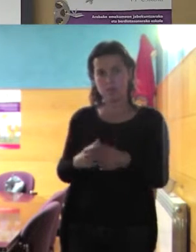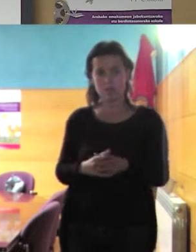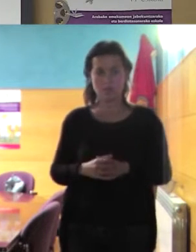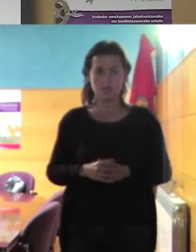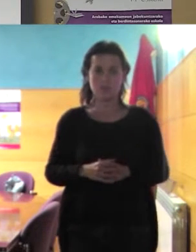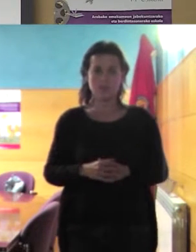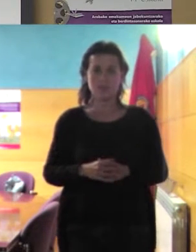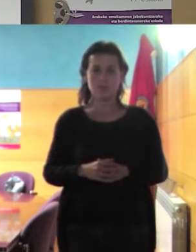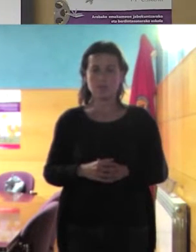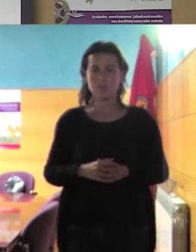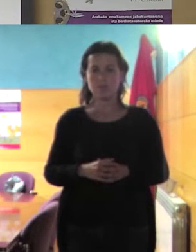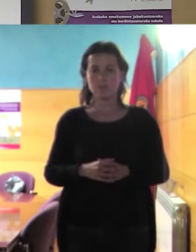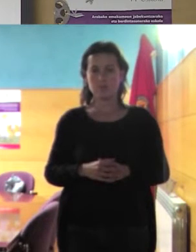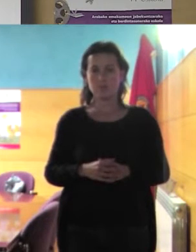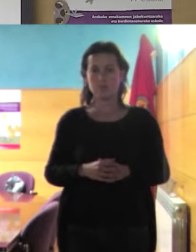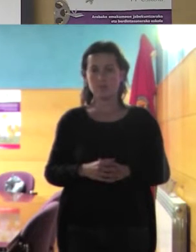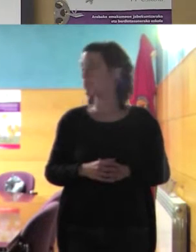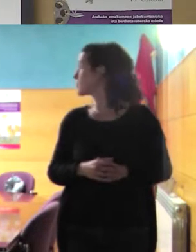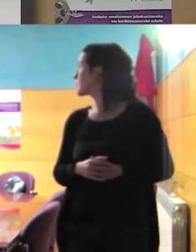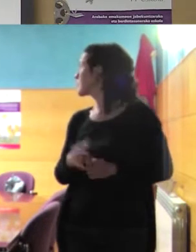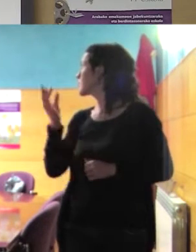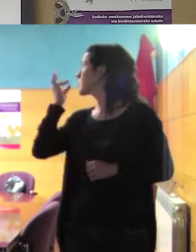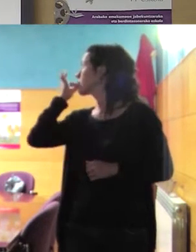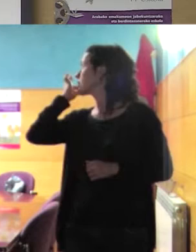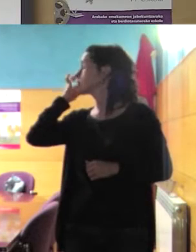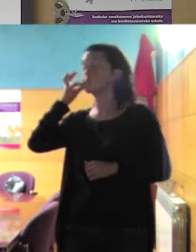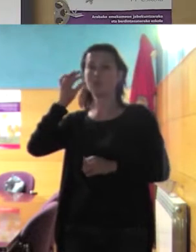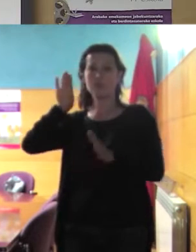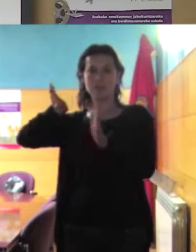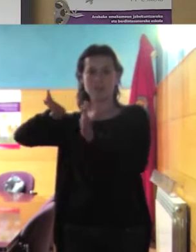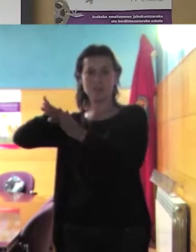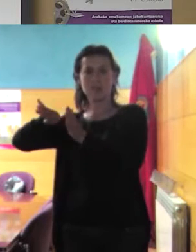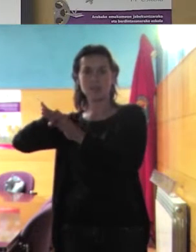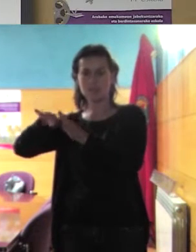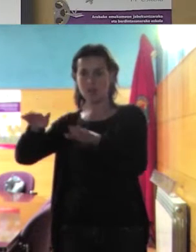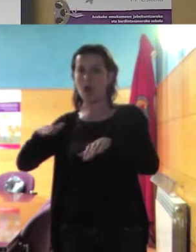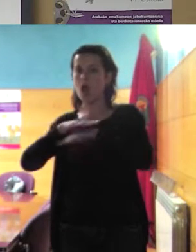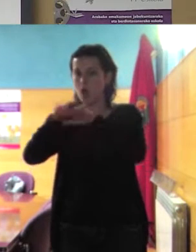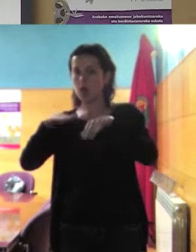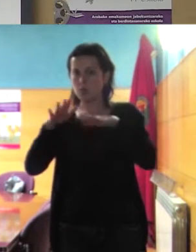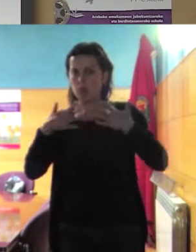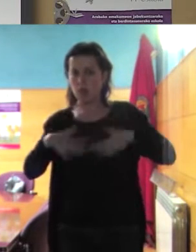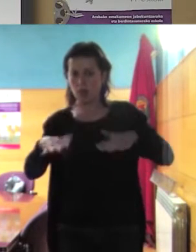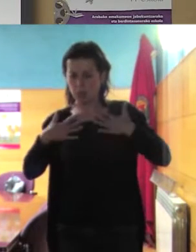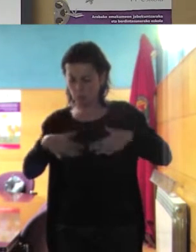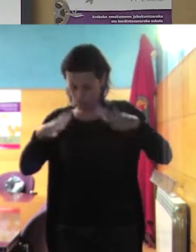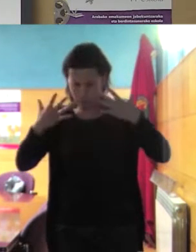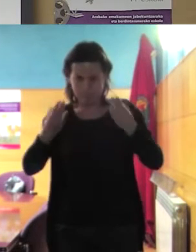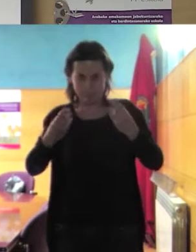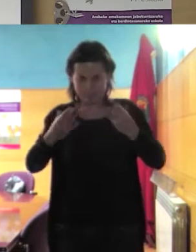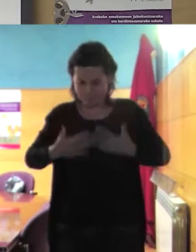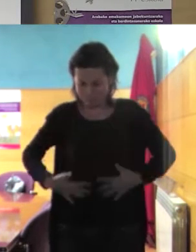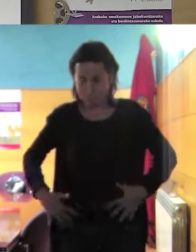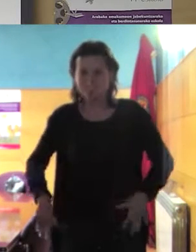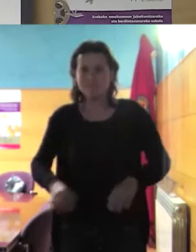bueno estas mujeres de la derecha también van a la playa con mucha ropa pero no